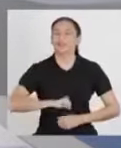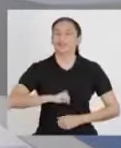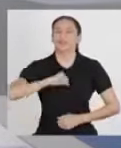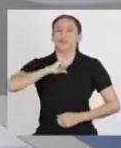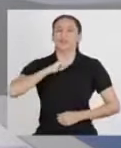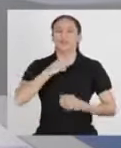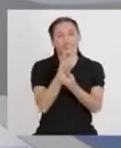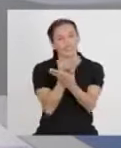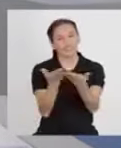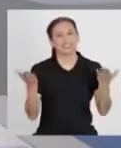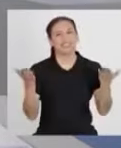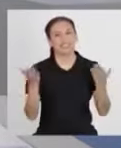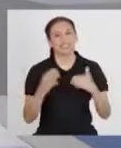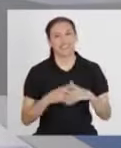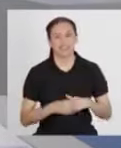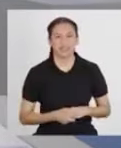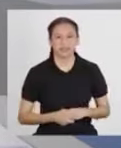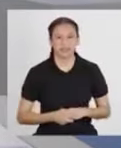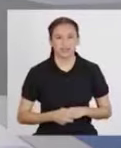orgullosa de ustedes!